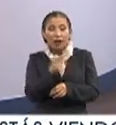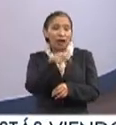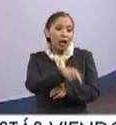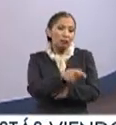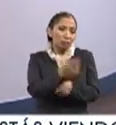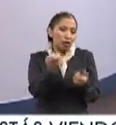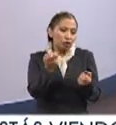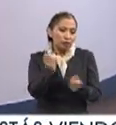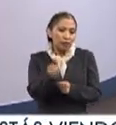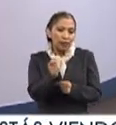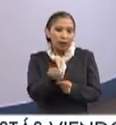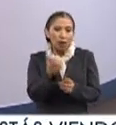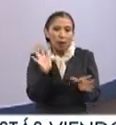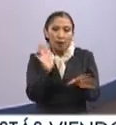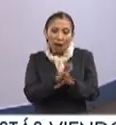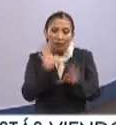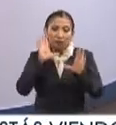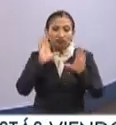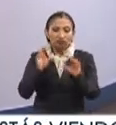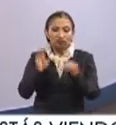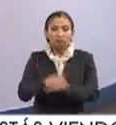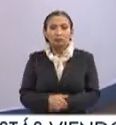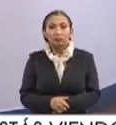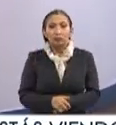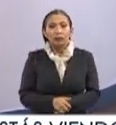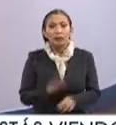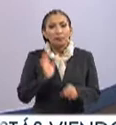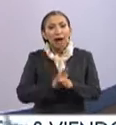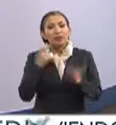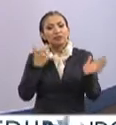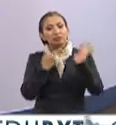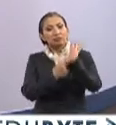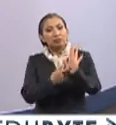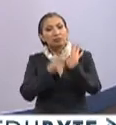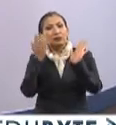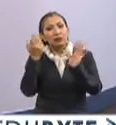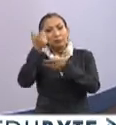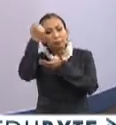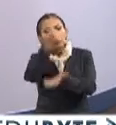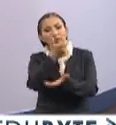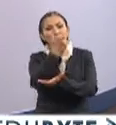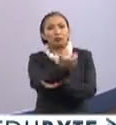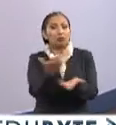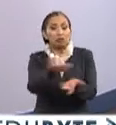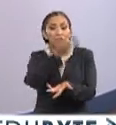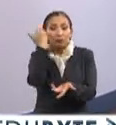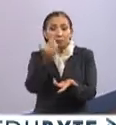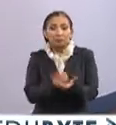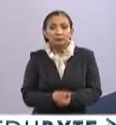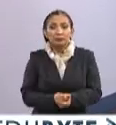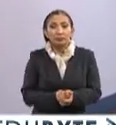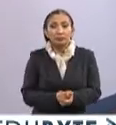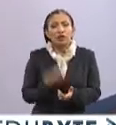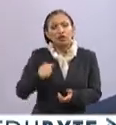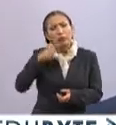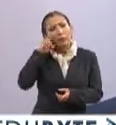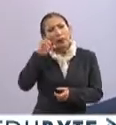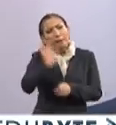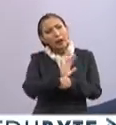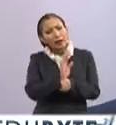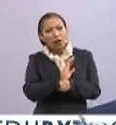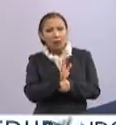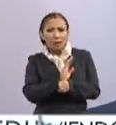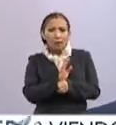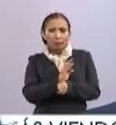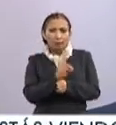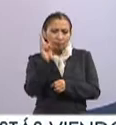que se siga formando efectivamente. Y va siempre en pantalla, más por supuesto. Yo no sé ahí qué... Porque uno ve películas...